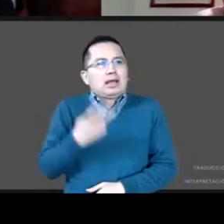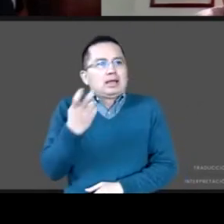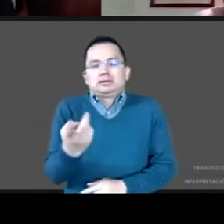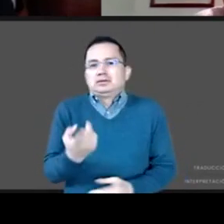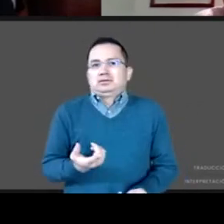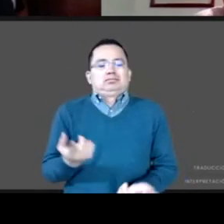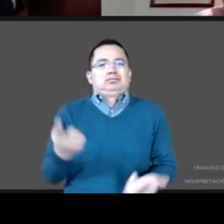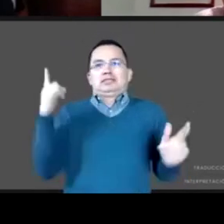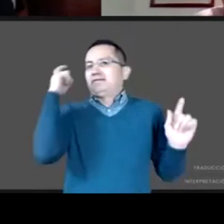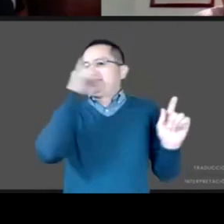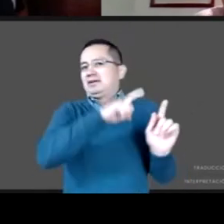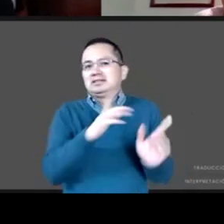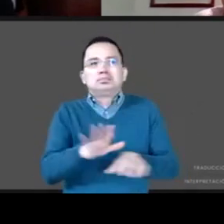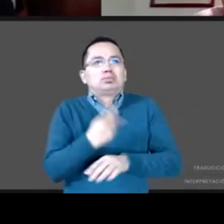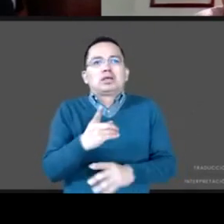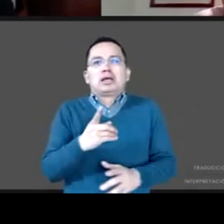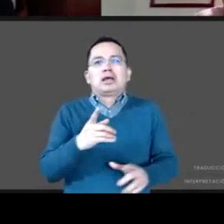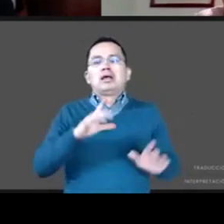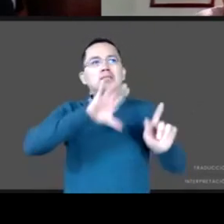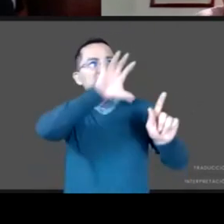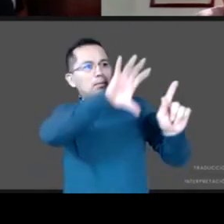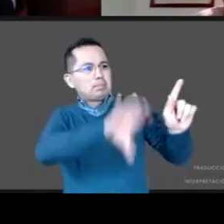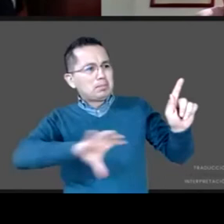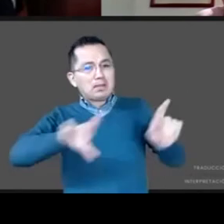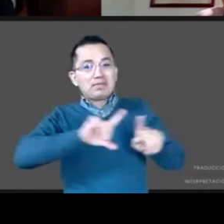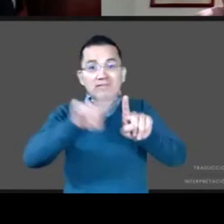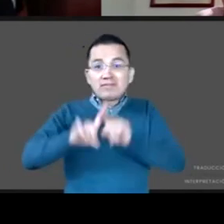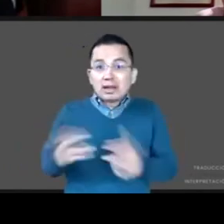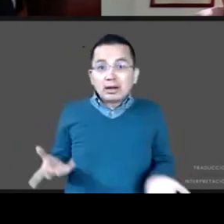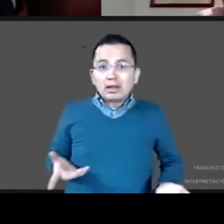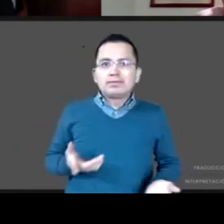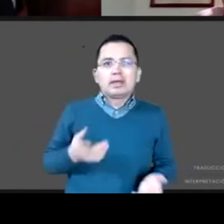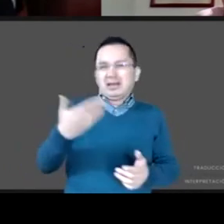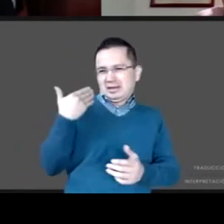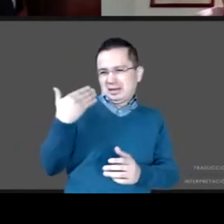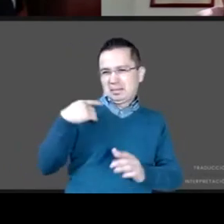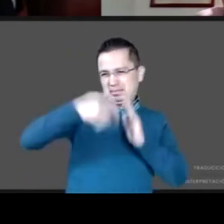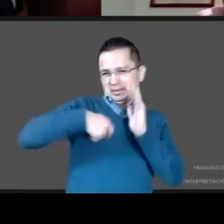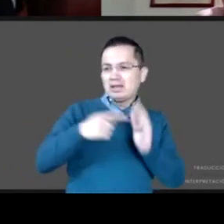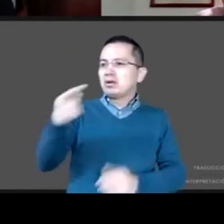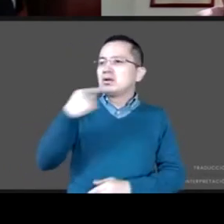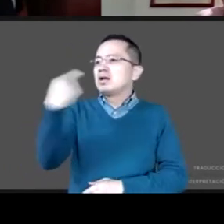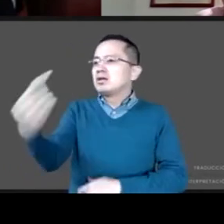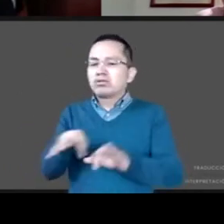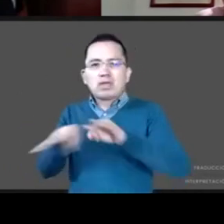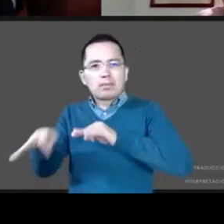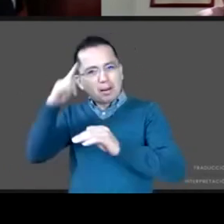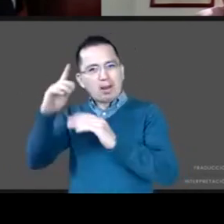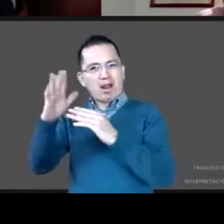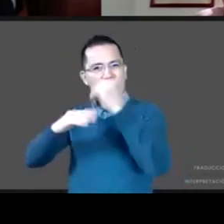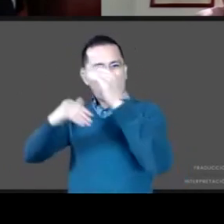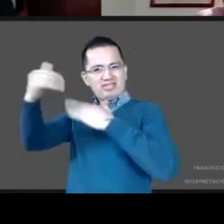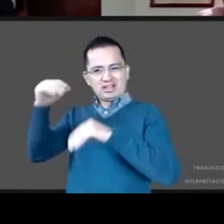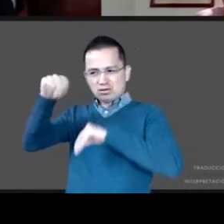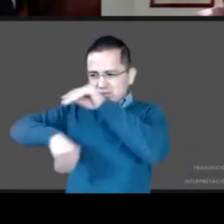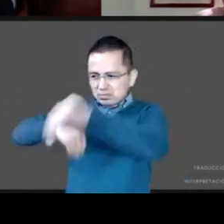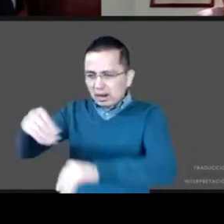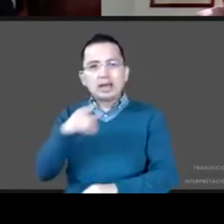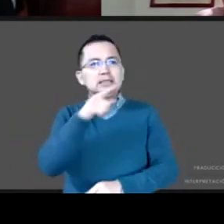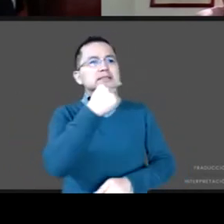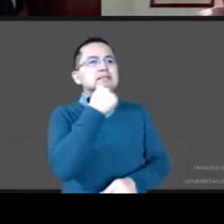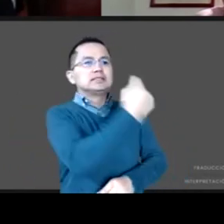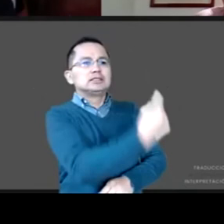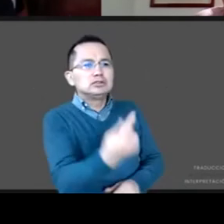niños que están en campos de caña, niños que están en los pocitos, en las zonas mineras, niños que están realmente en las